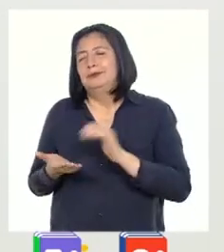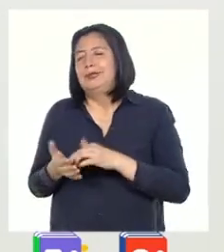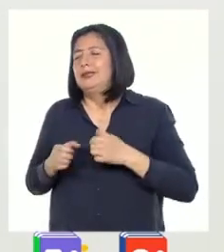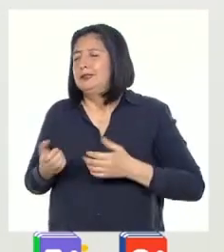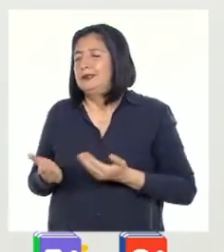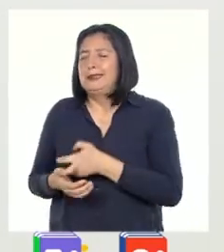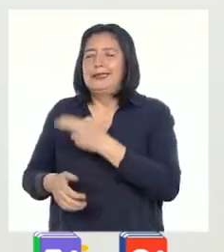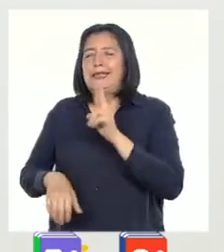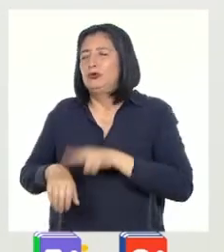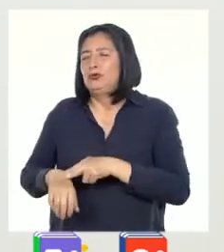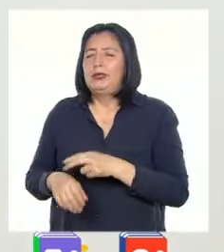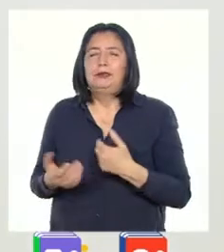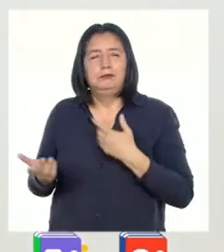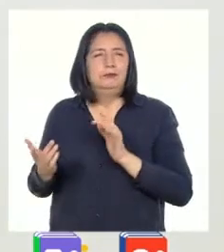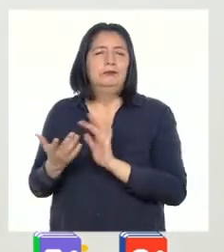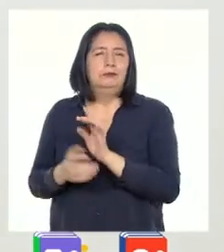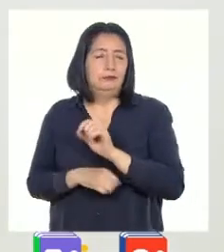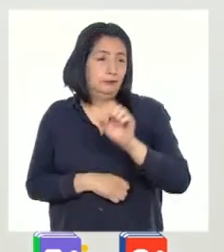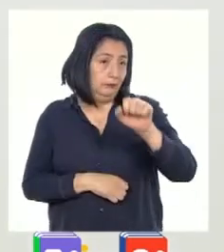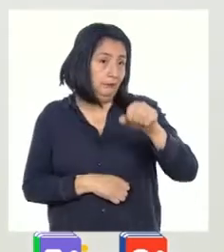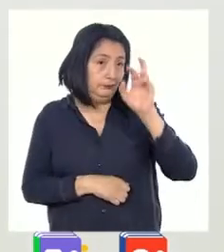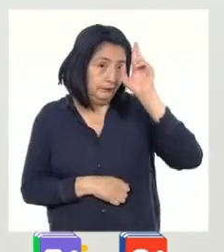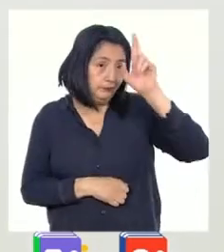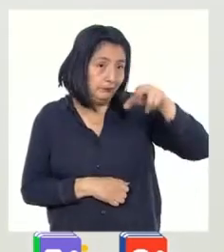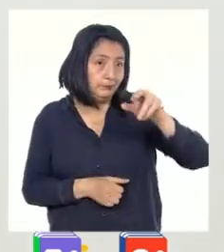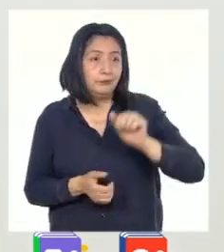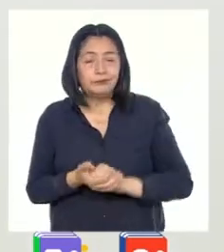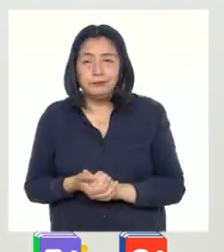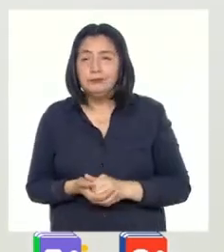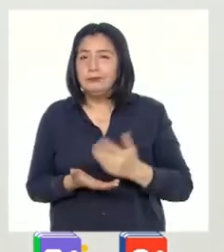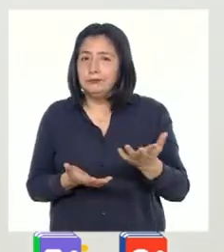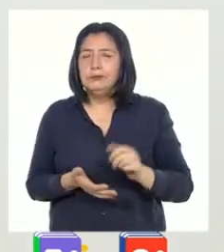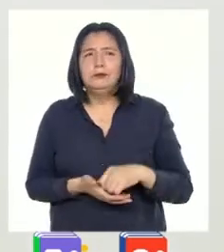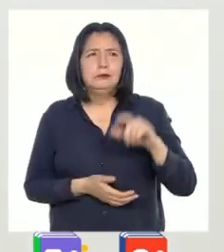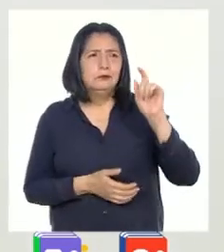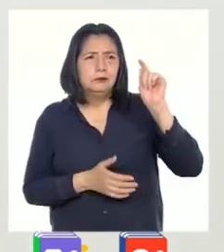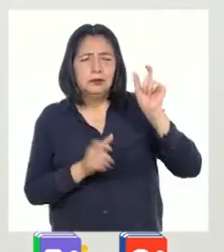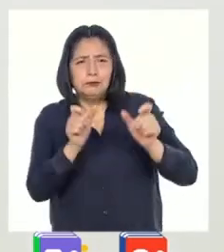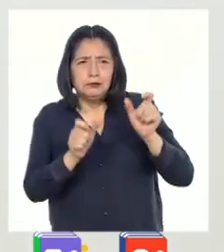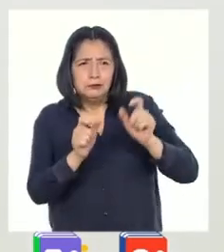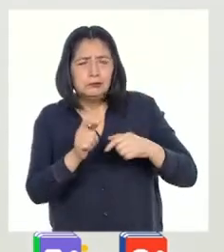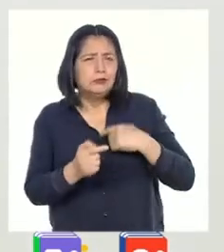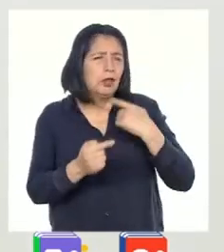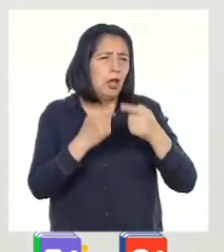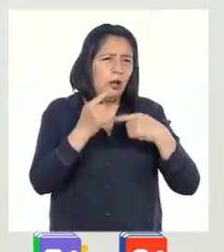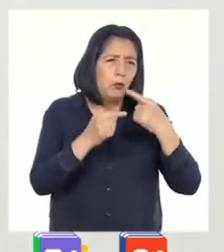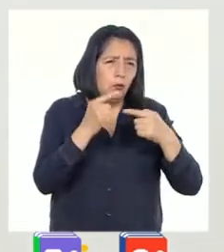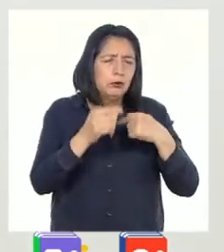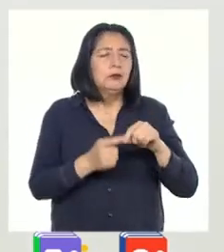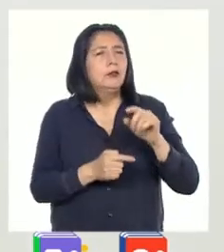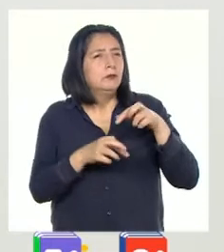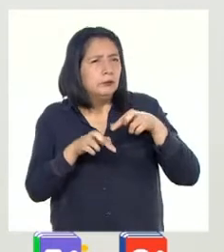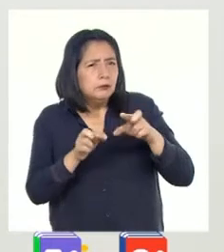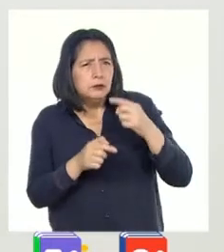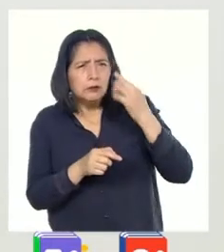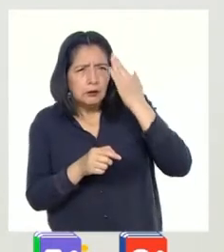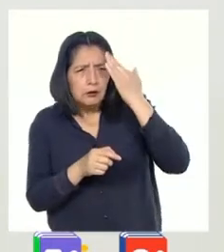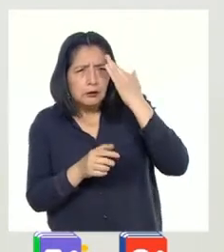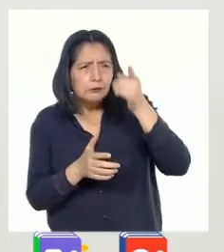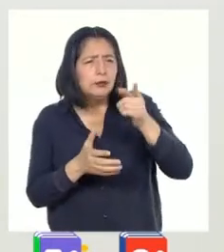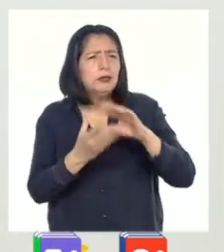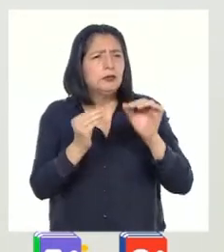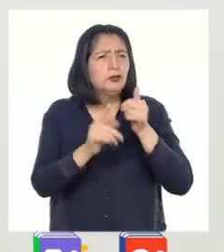más espontáneo y cercano. Pues tienes razón, Patricia. Los testimonios nos permiten conocer las historias de los propios